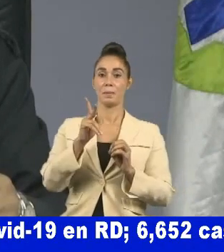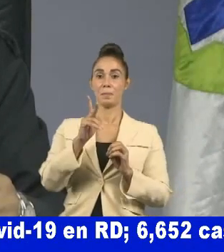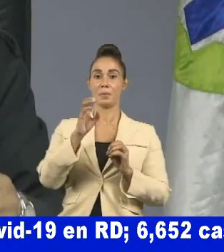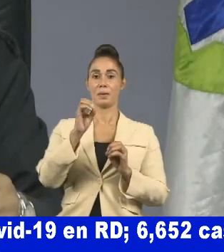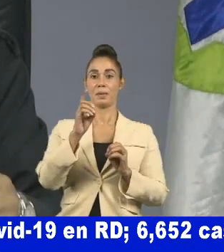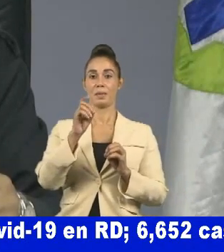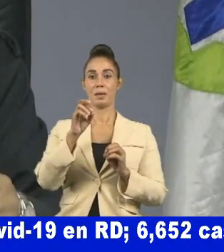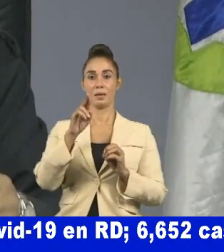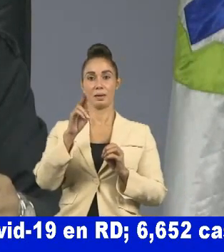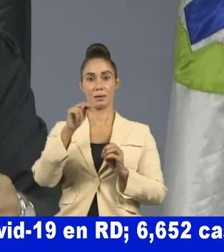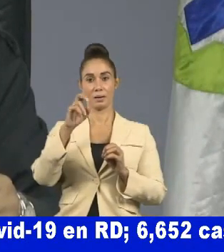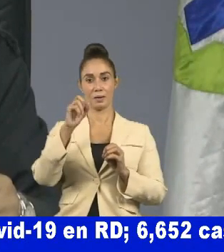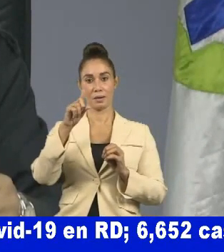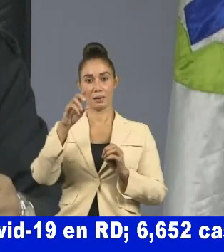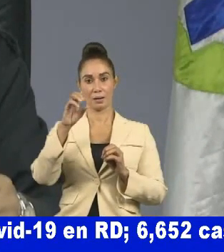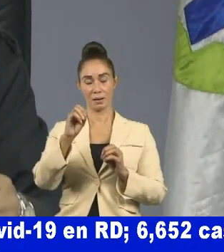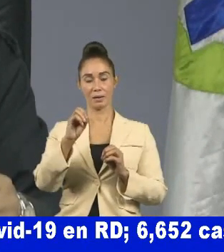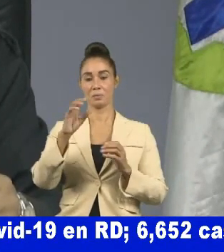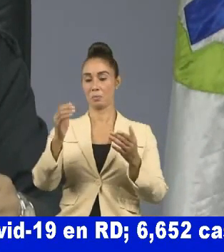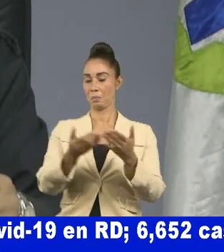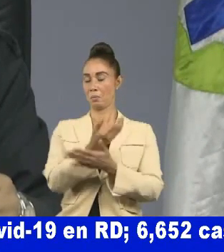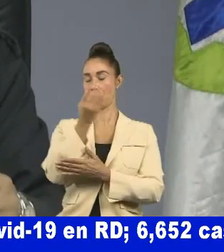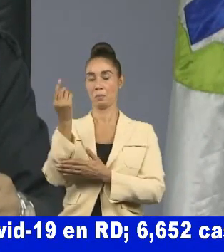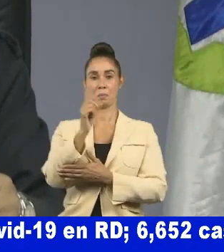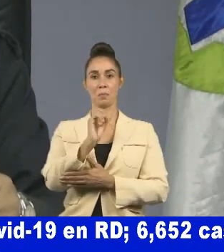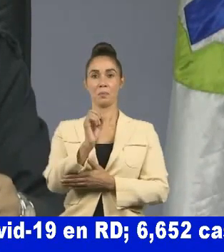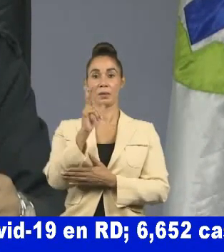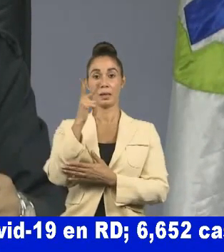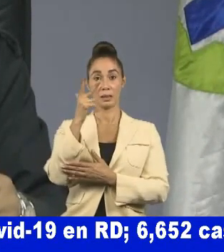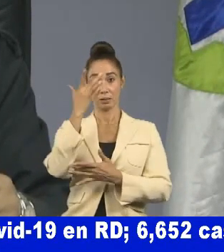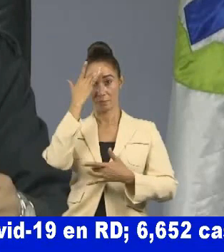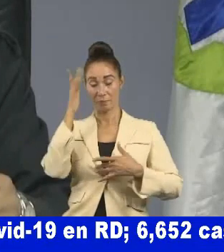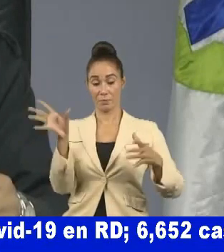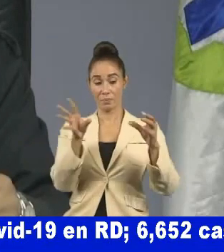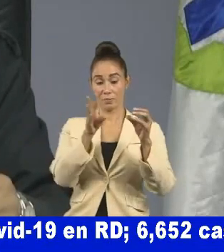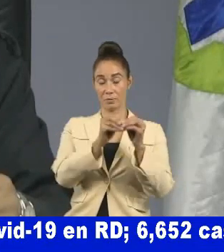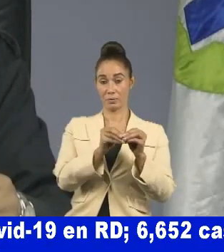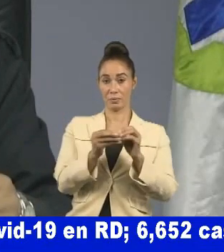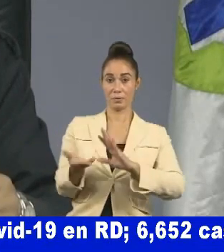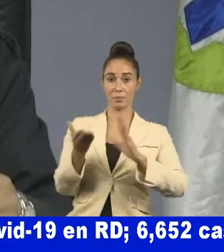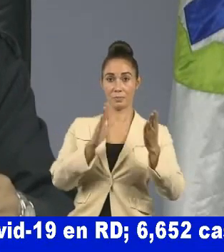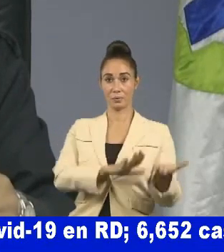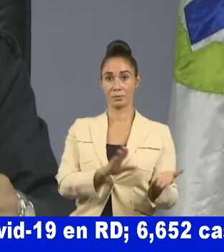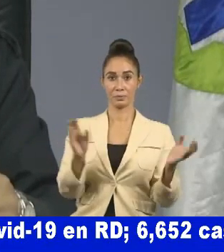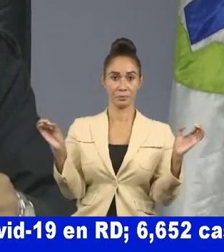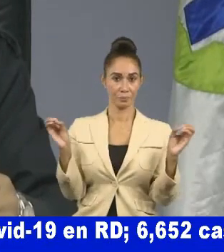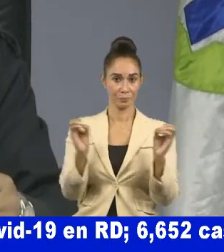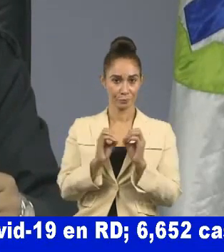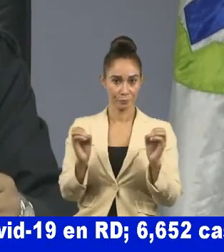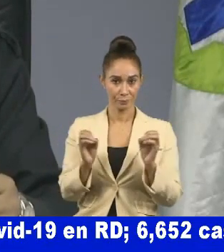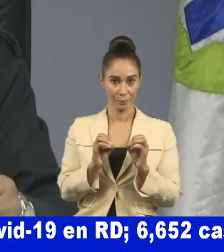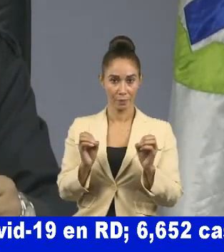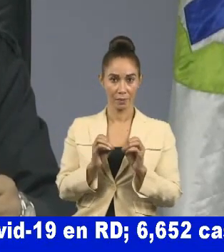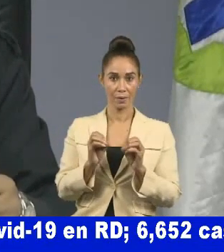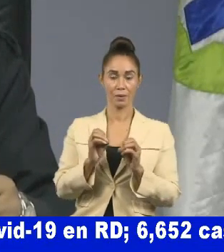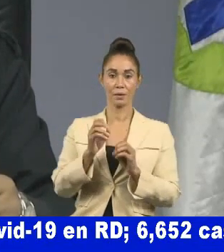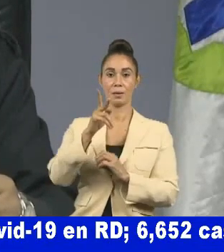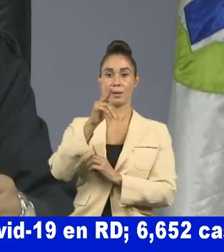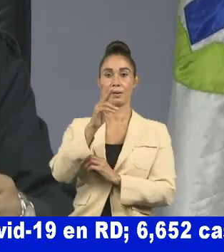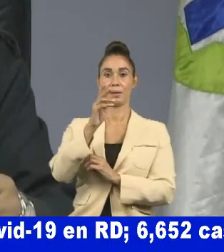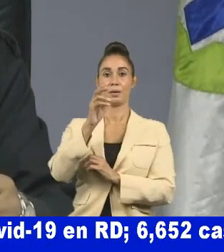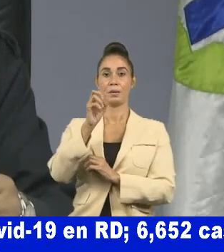Pedernales casos 0 casos 3 acumulados 0 fallecimiento Peravia